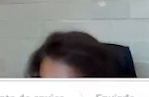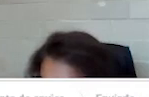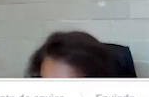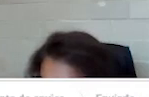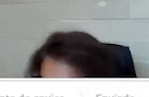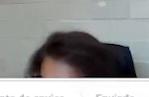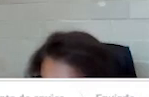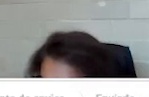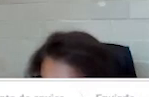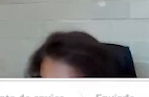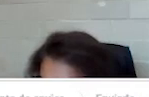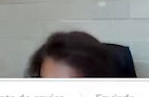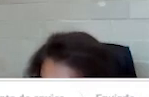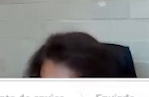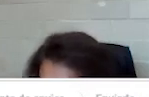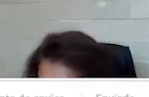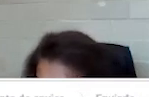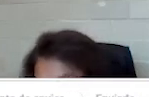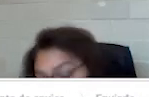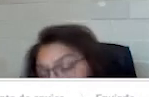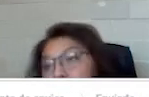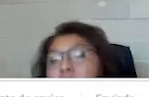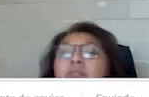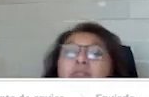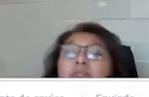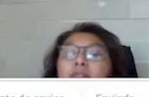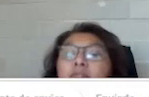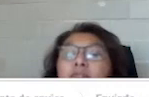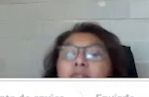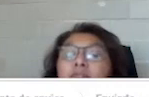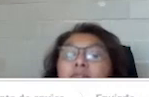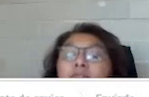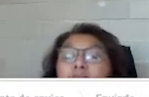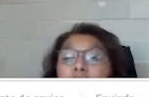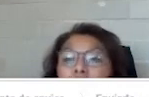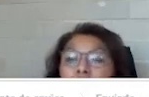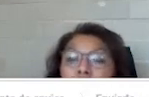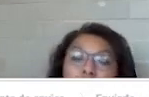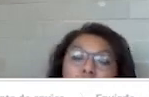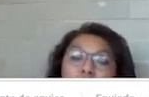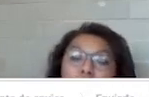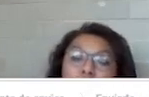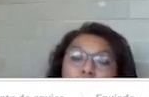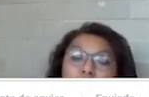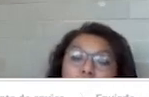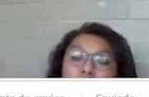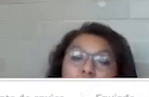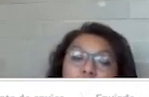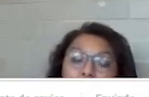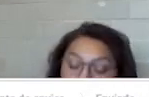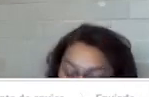capacidad que ustedes pueden tener aquí para subir un documento PDF, ¿no? La capacidad para